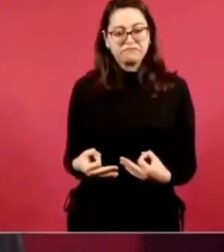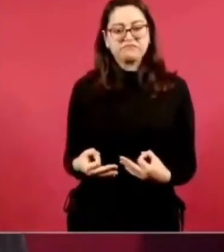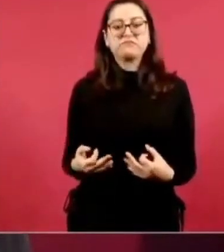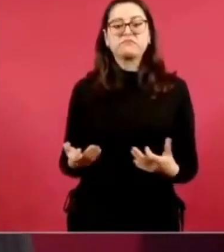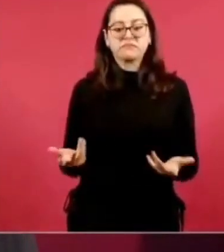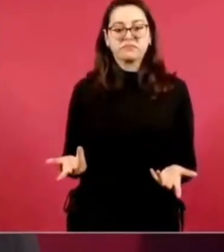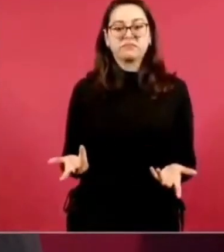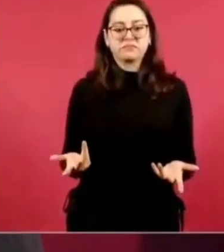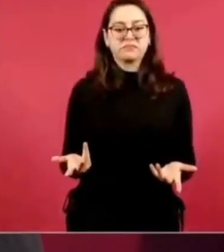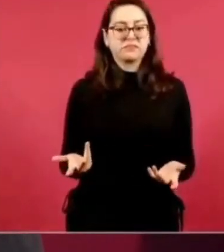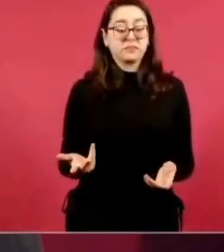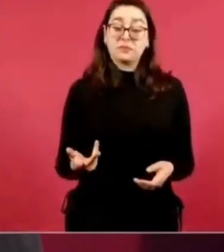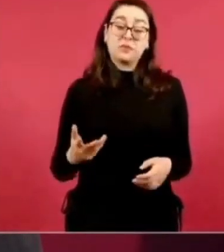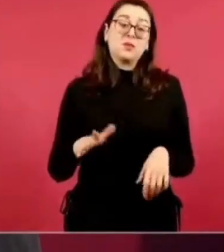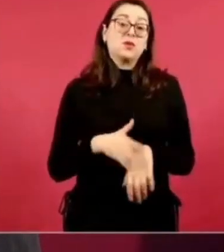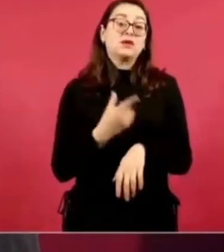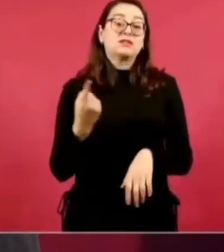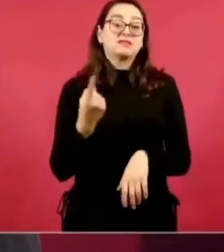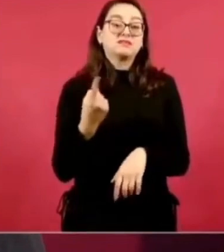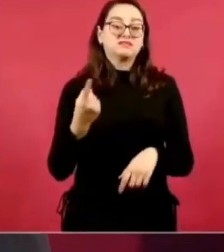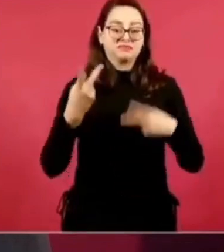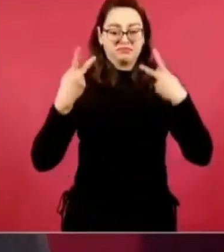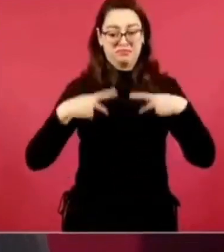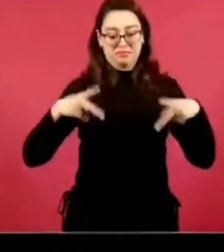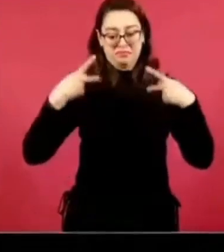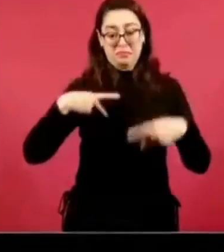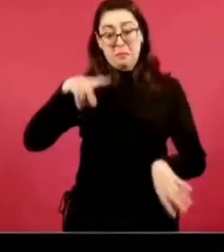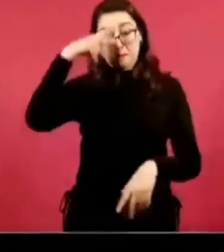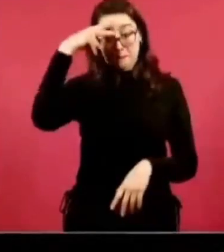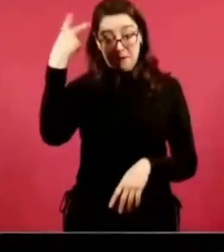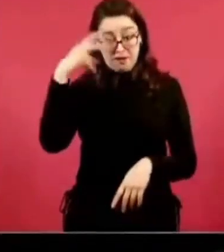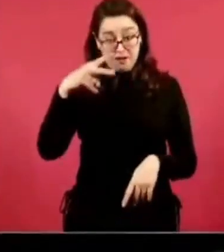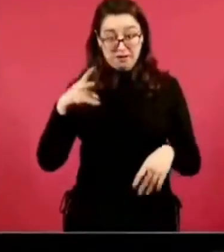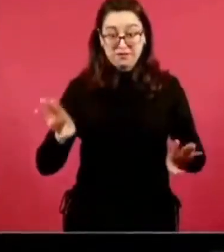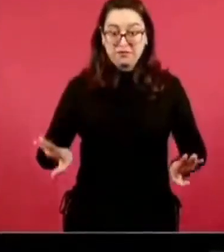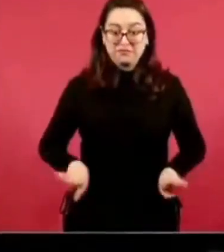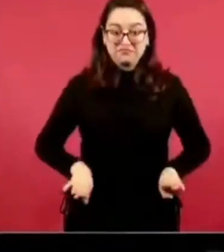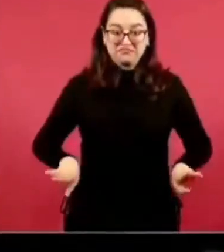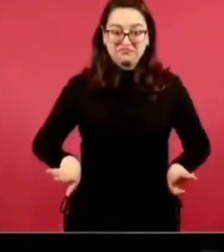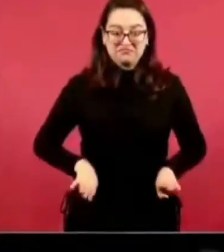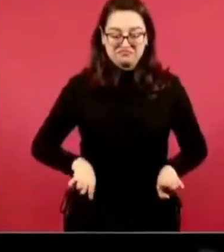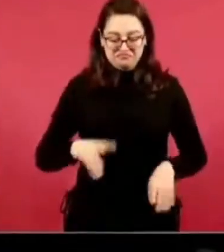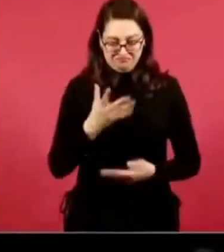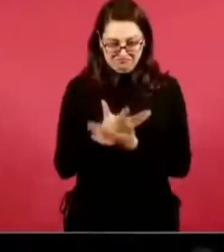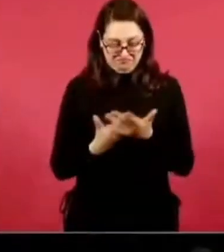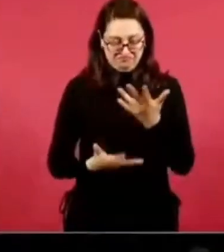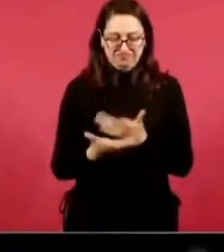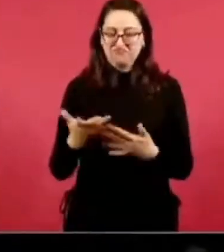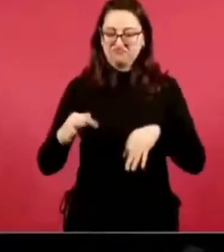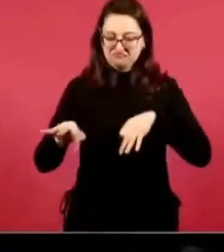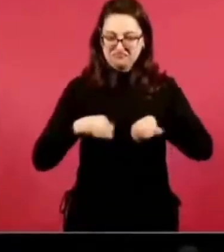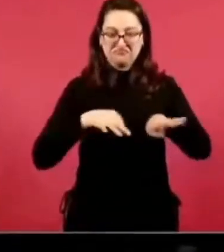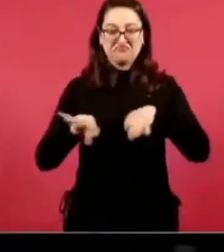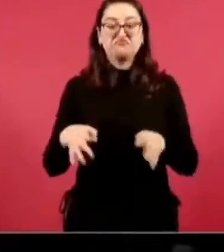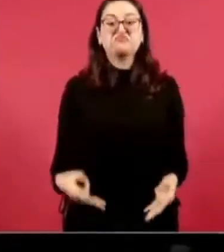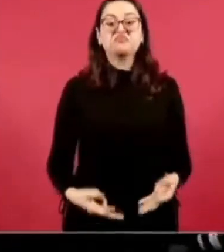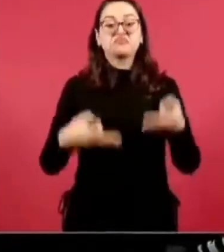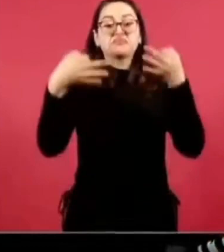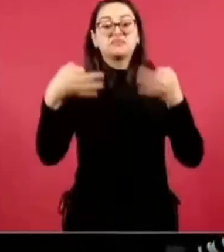los trabajadores mexicanos, pero en cada rama de la actividad productiva